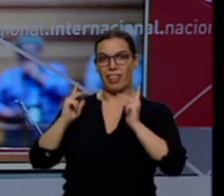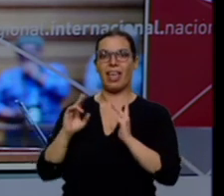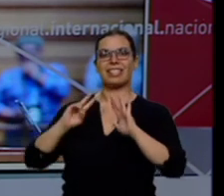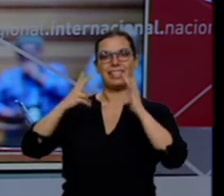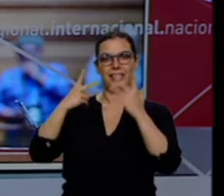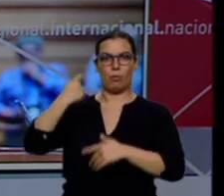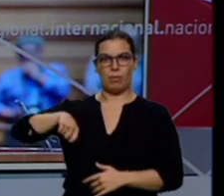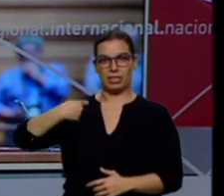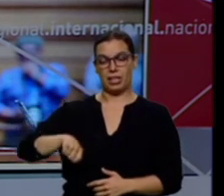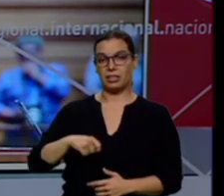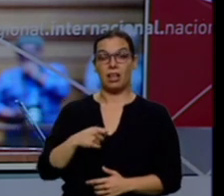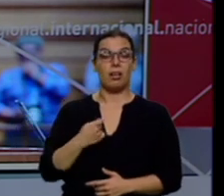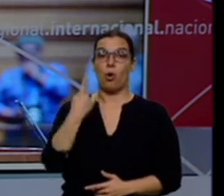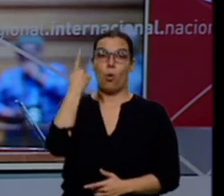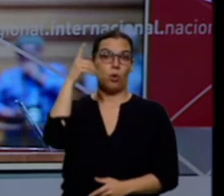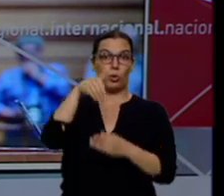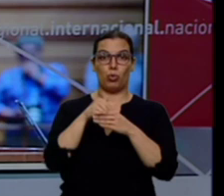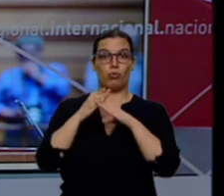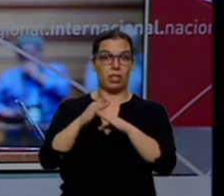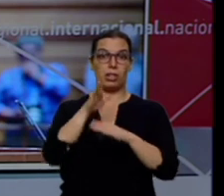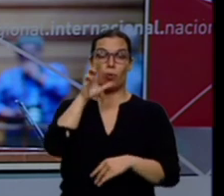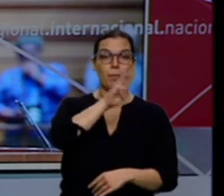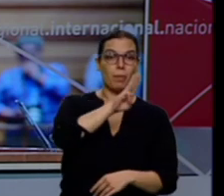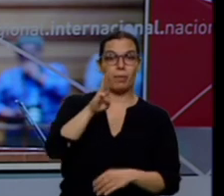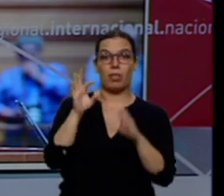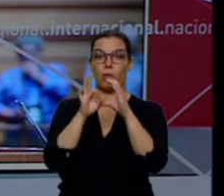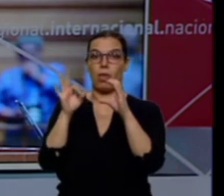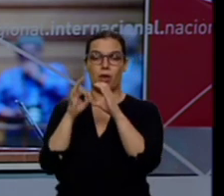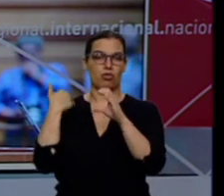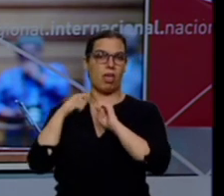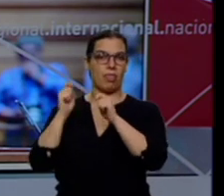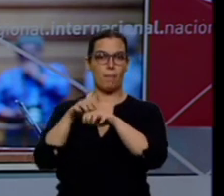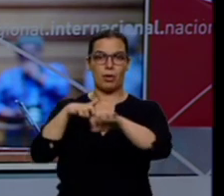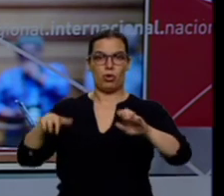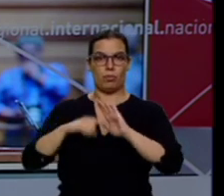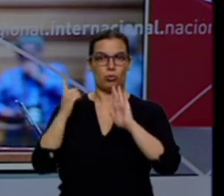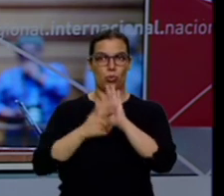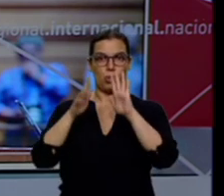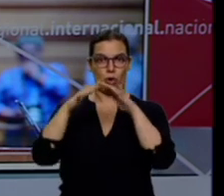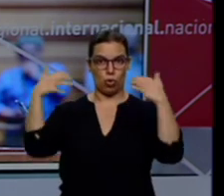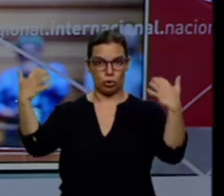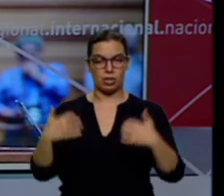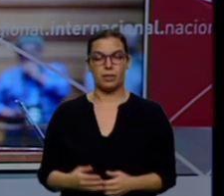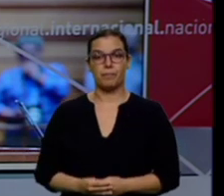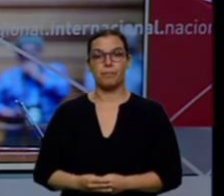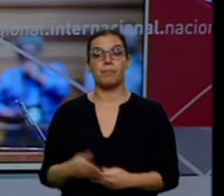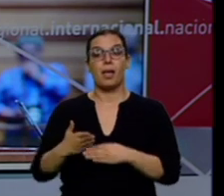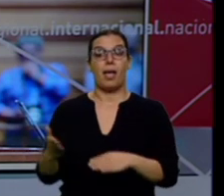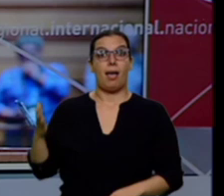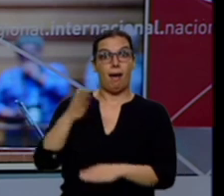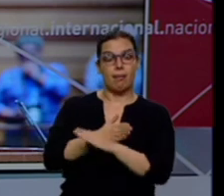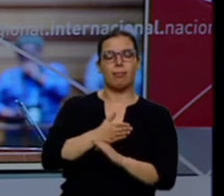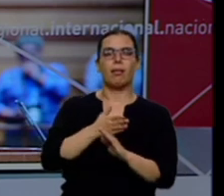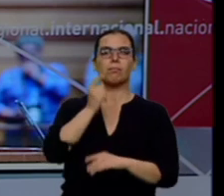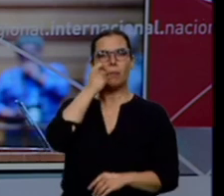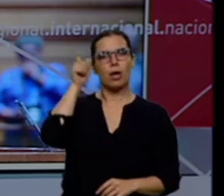votación porque los votos de PP y Ciudadanos le han dado la mayoría absoluta de la Cámara. Antes de eso, Mañueco trazaba las líneas que guiarán su